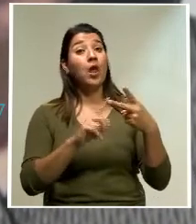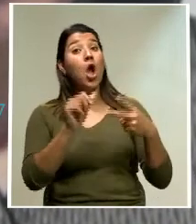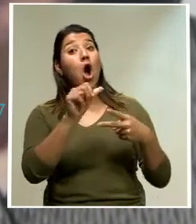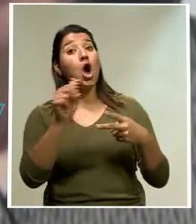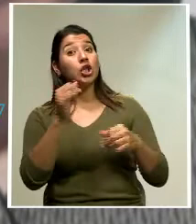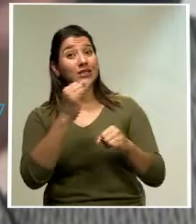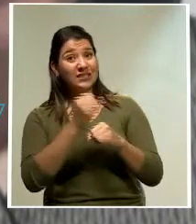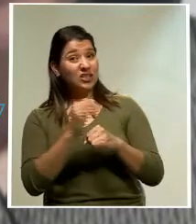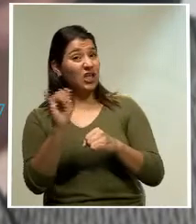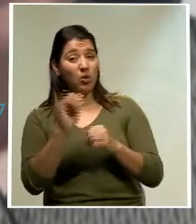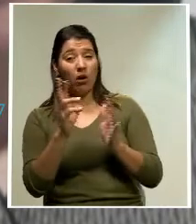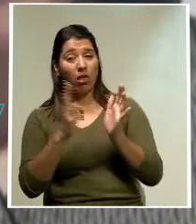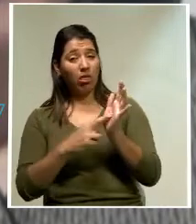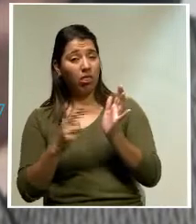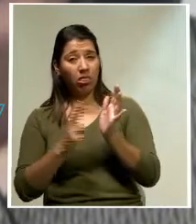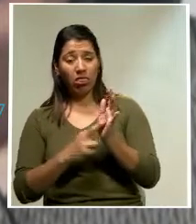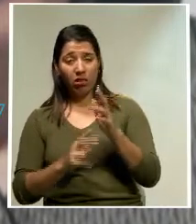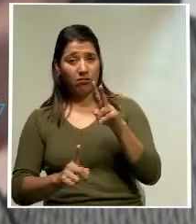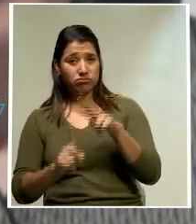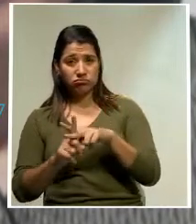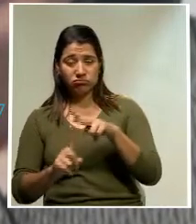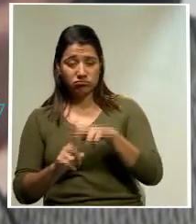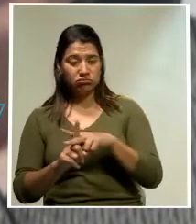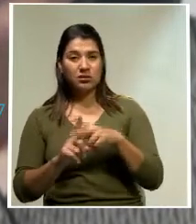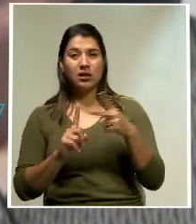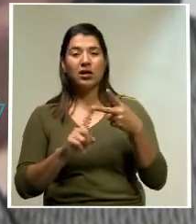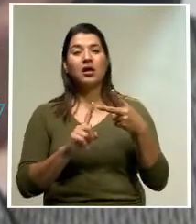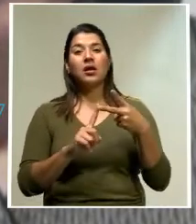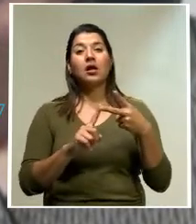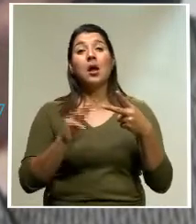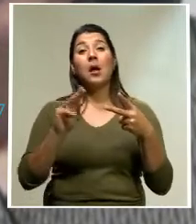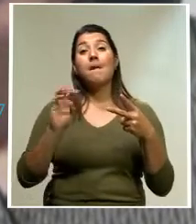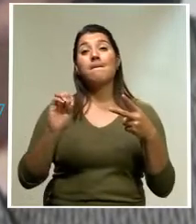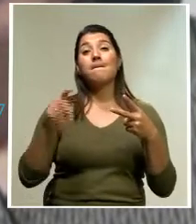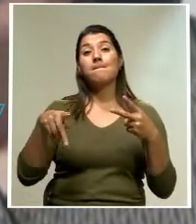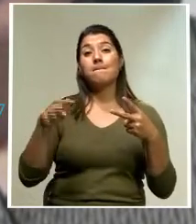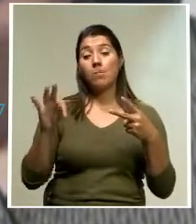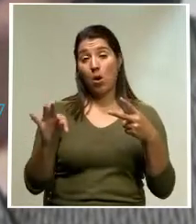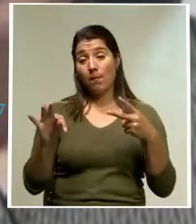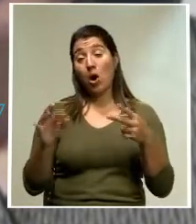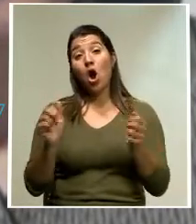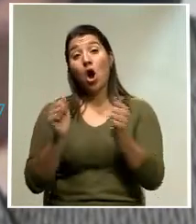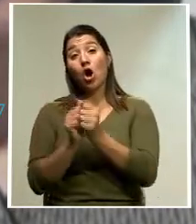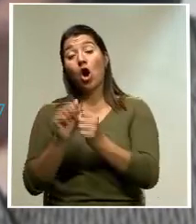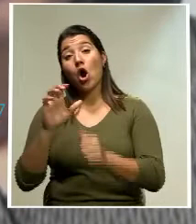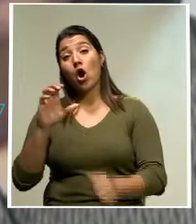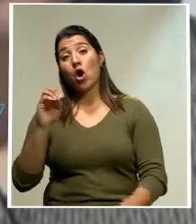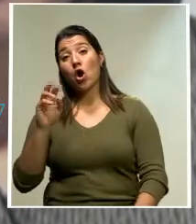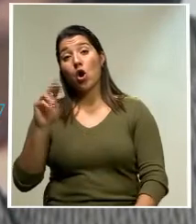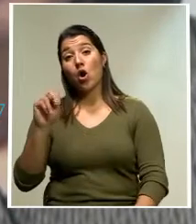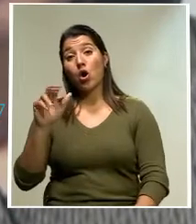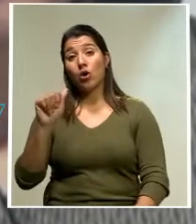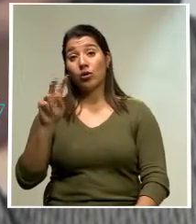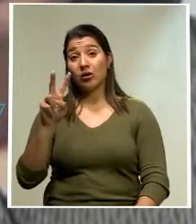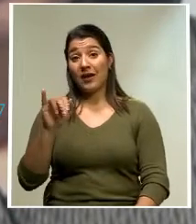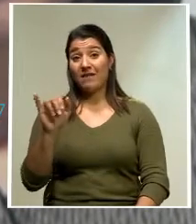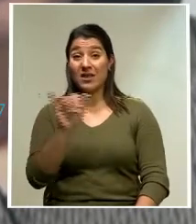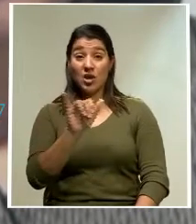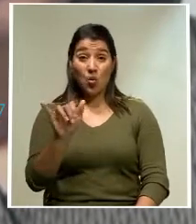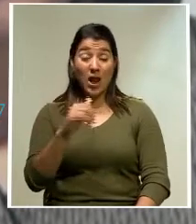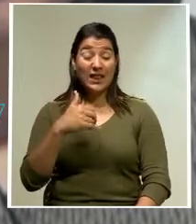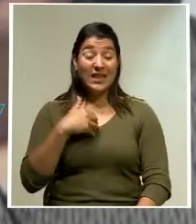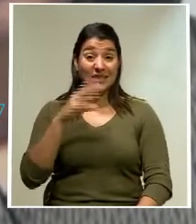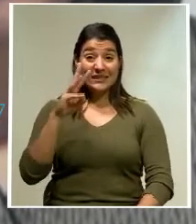repite, que funciona en conjunto, es MOP y CONAVI, que también tienen seis proyectos sin